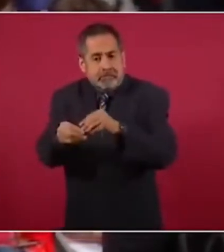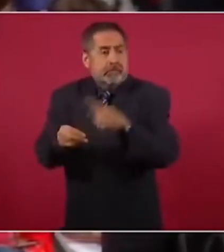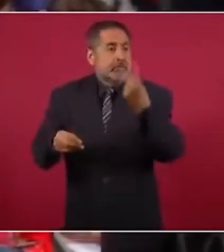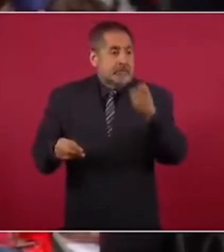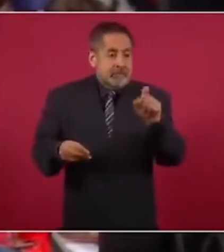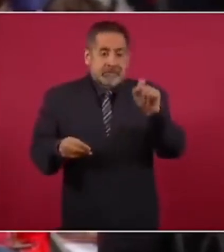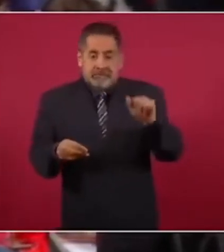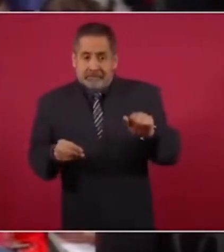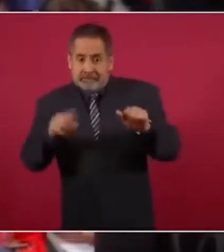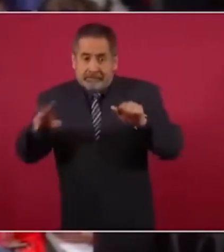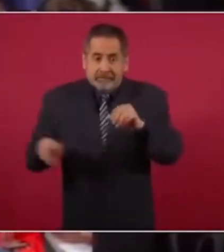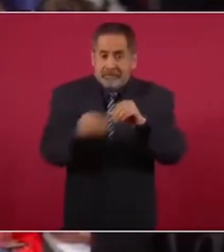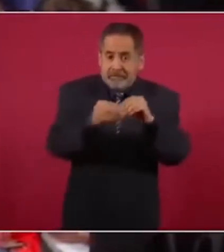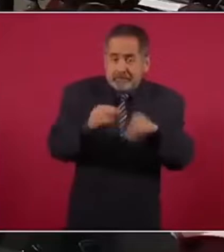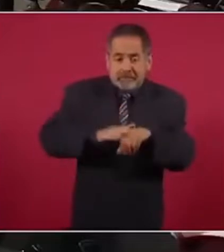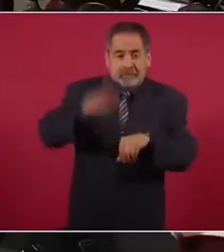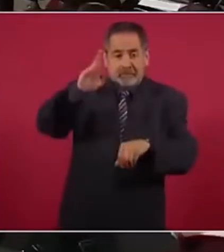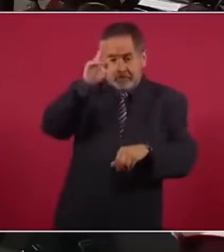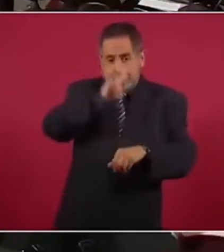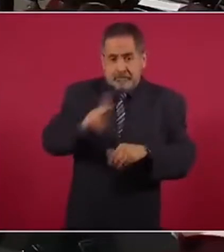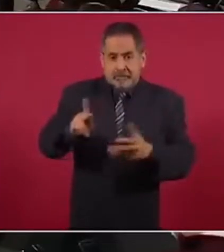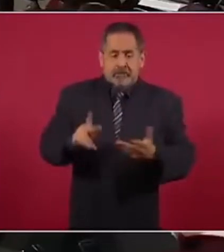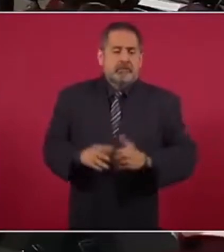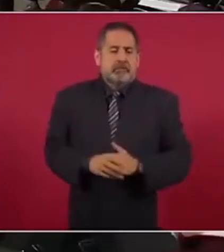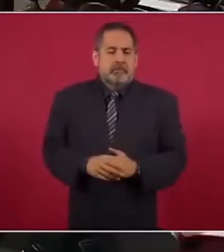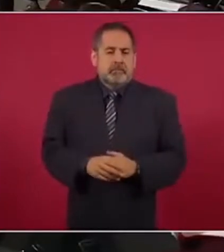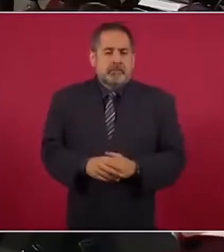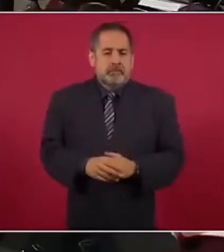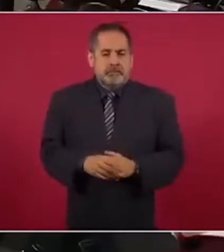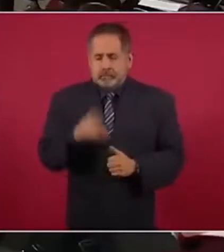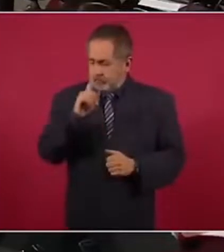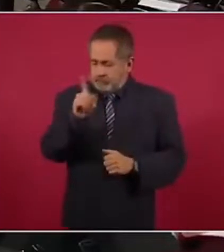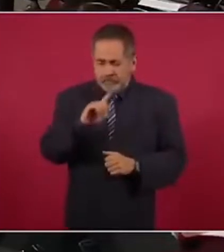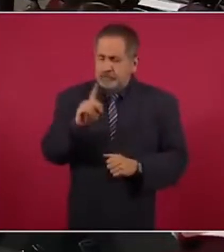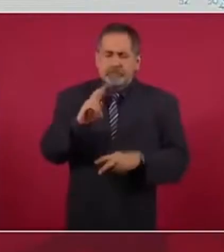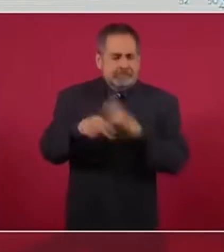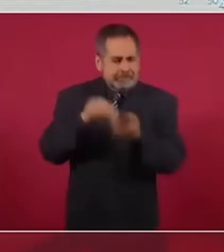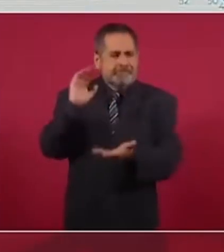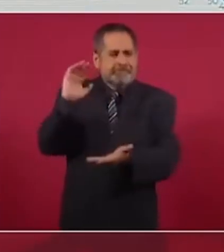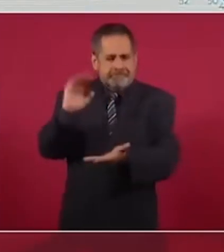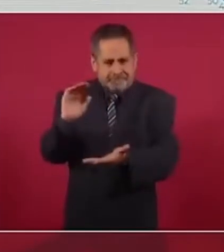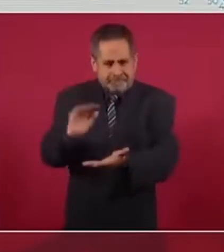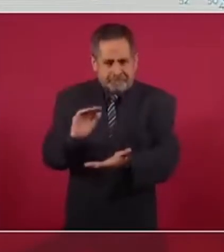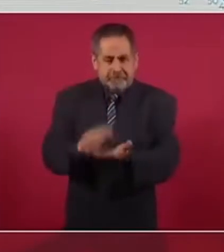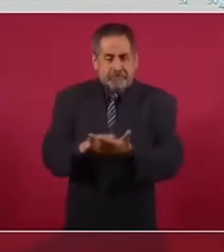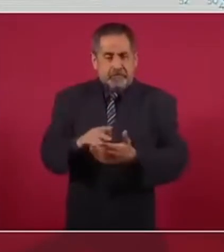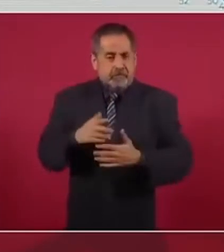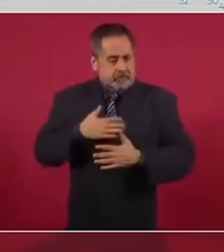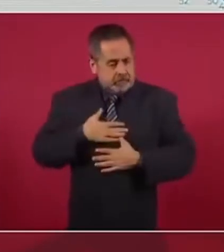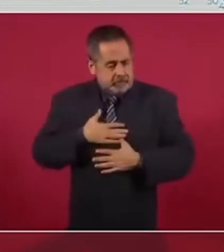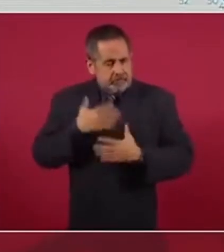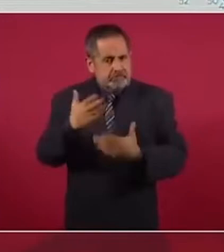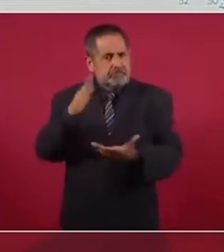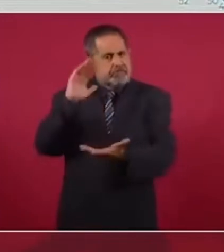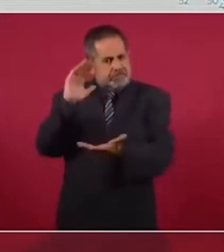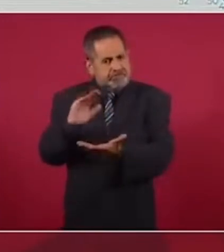126 mil que ya lleva, presidente. Vamos a reducir, vamos a seguir. Y eso es lo que